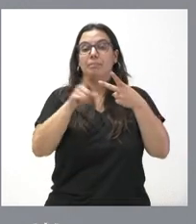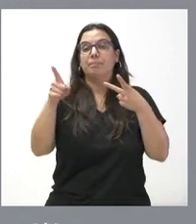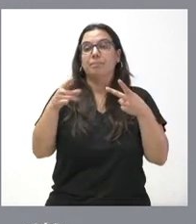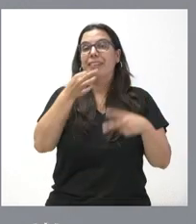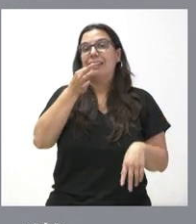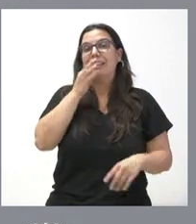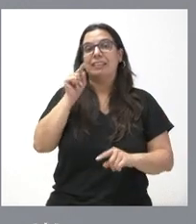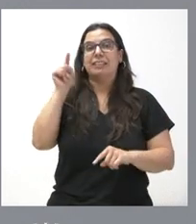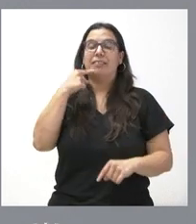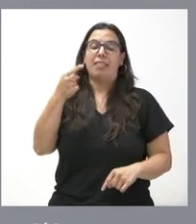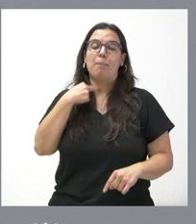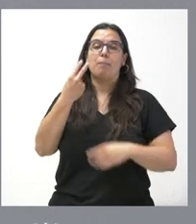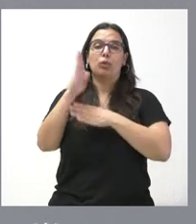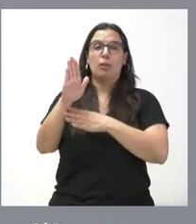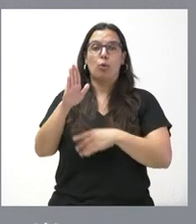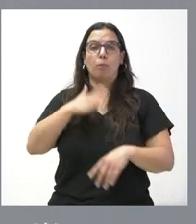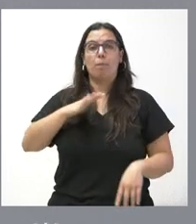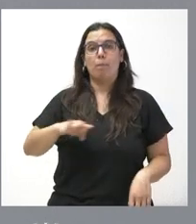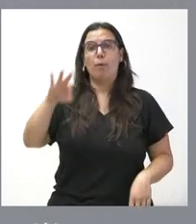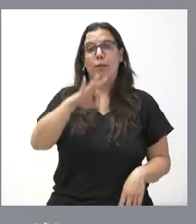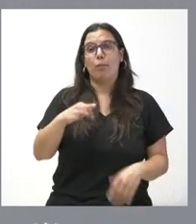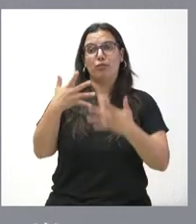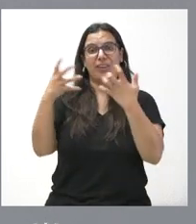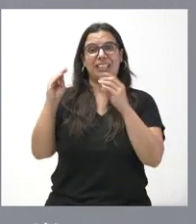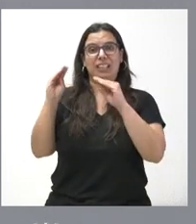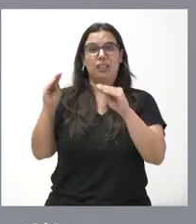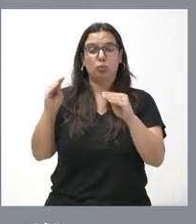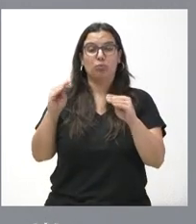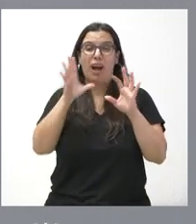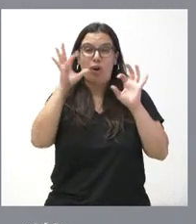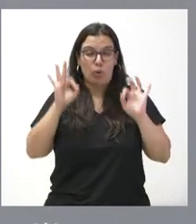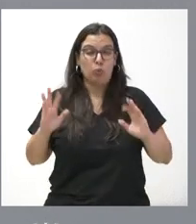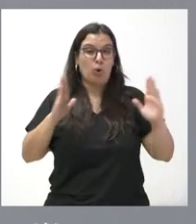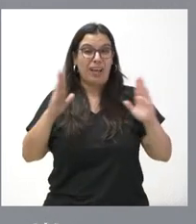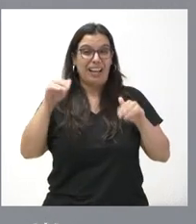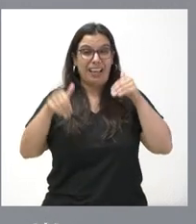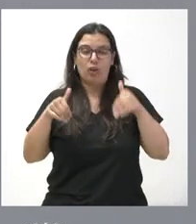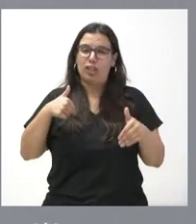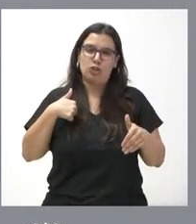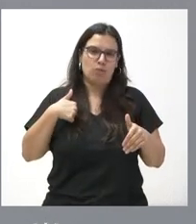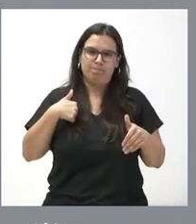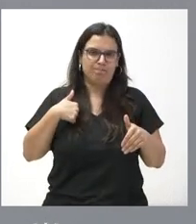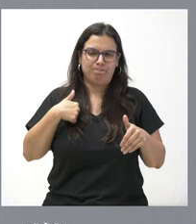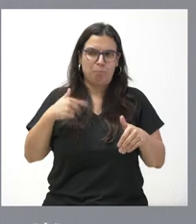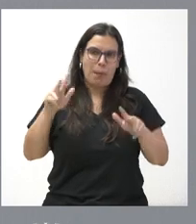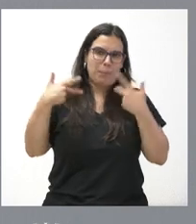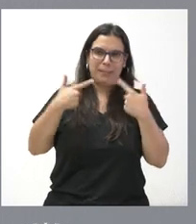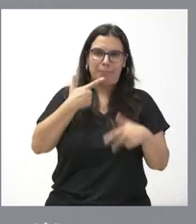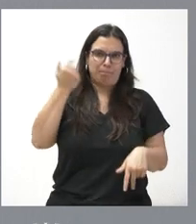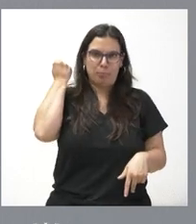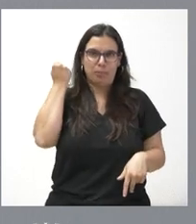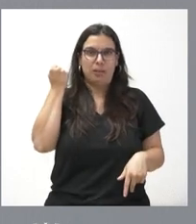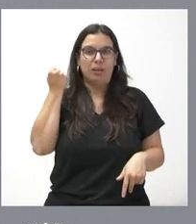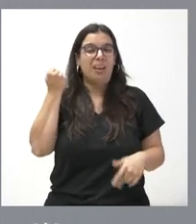del portavoz de Podemos, dada la época electoral, me permiten que no contesten, pero seguramente tampoco